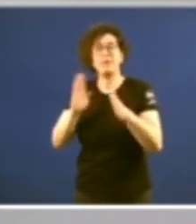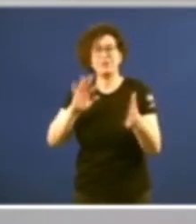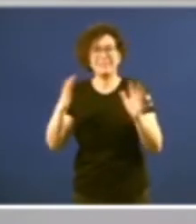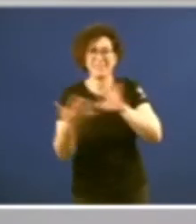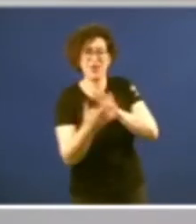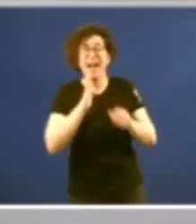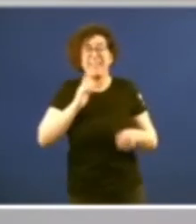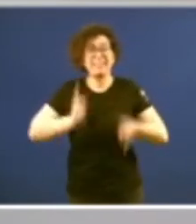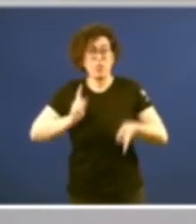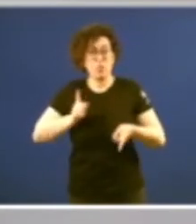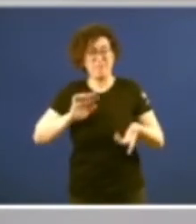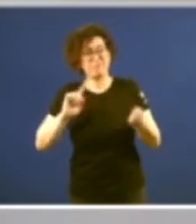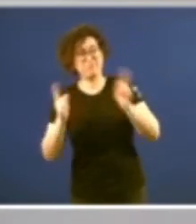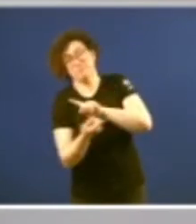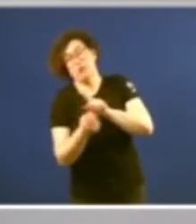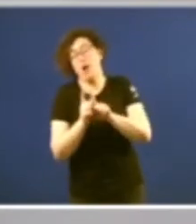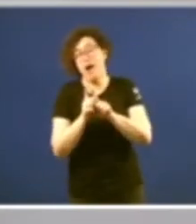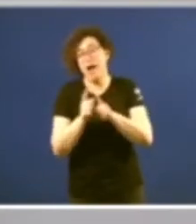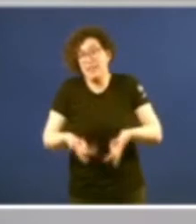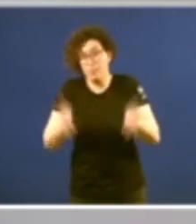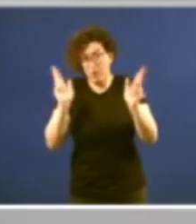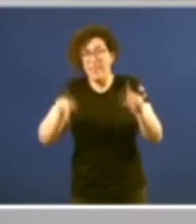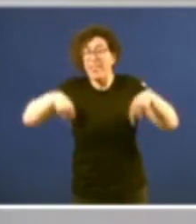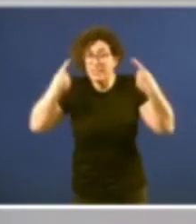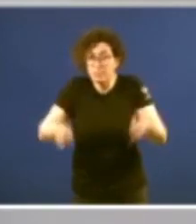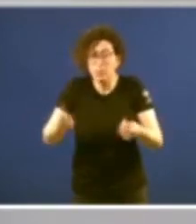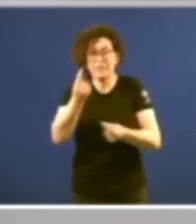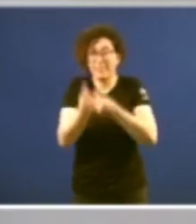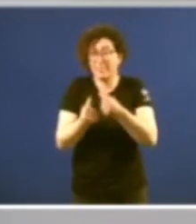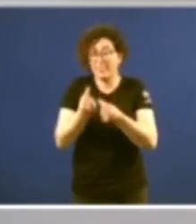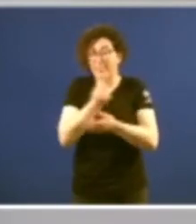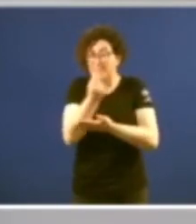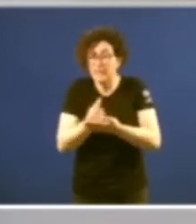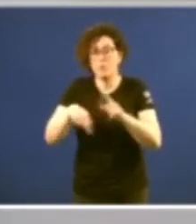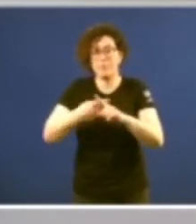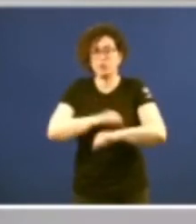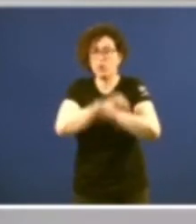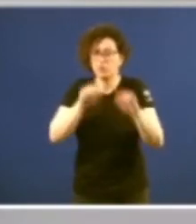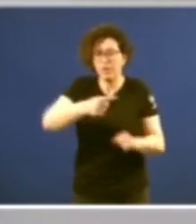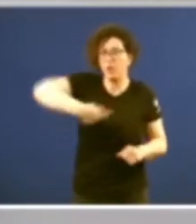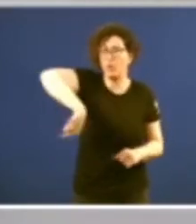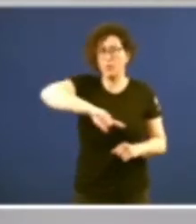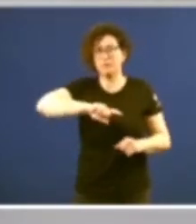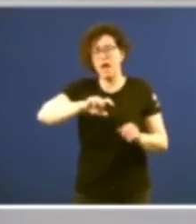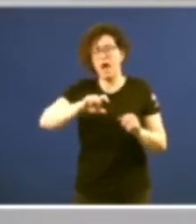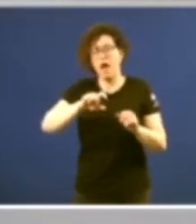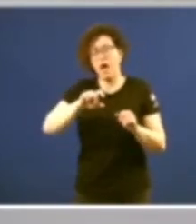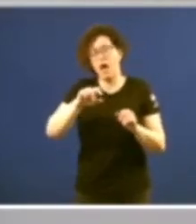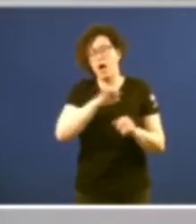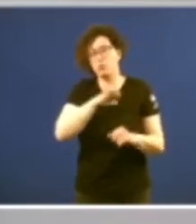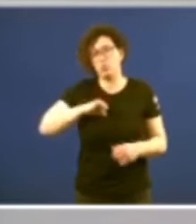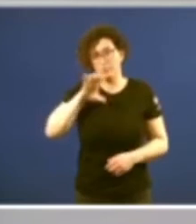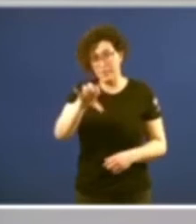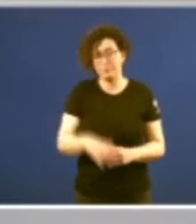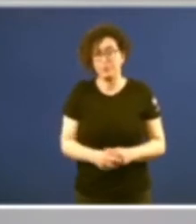ditadura a democracia e despois o deseño e a consolidación da nosa autonomía Por iso